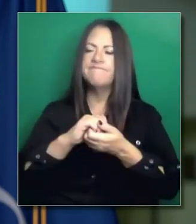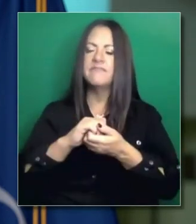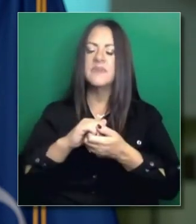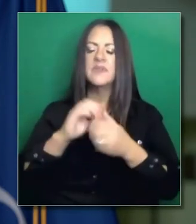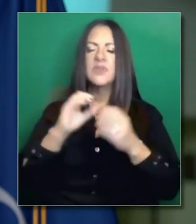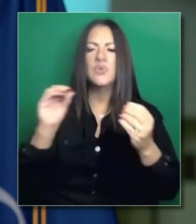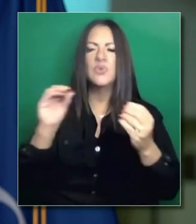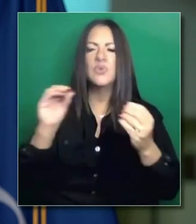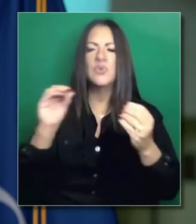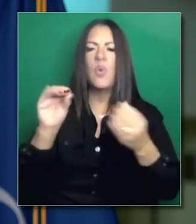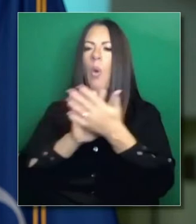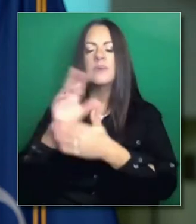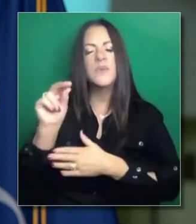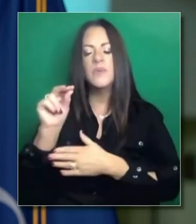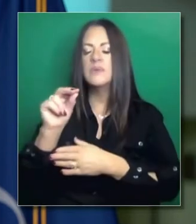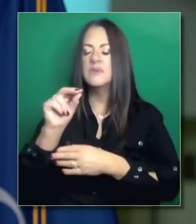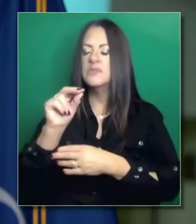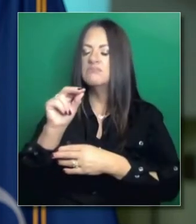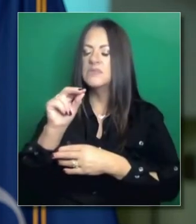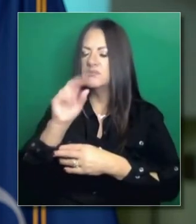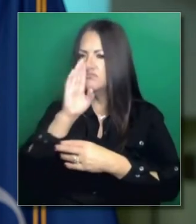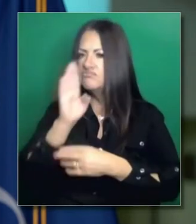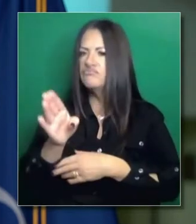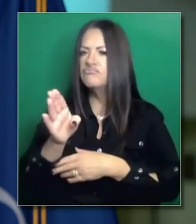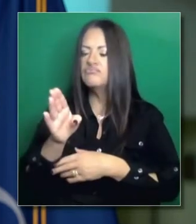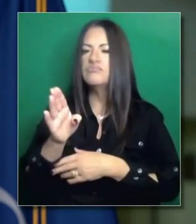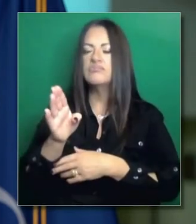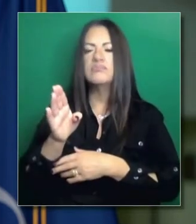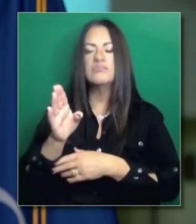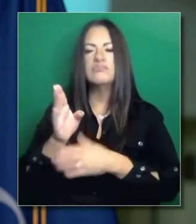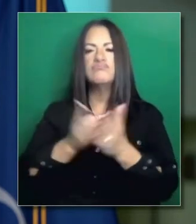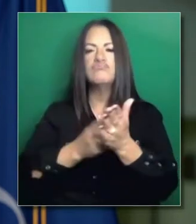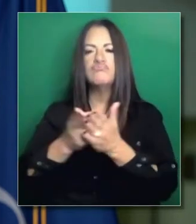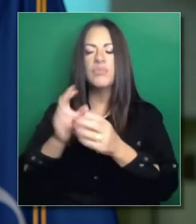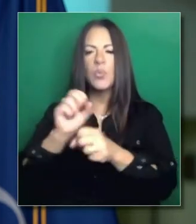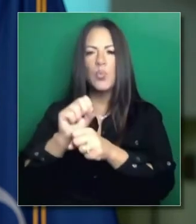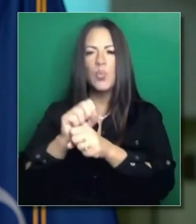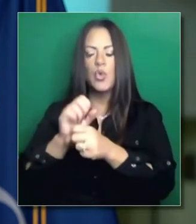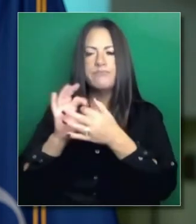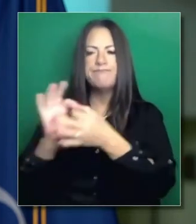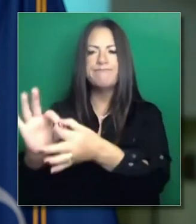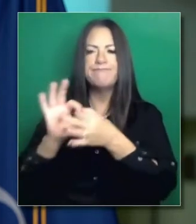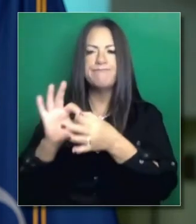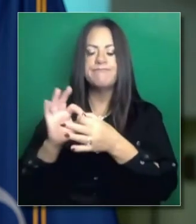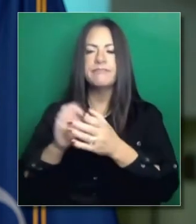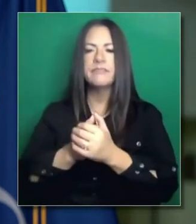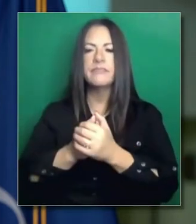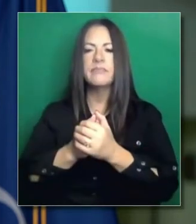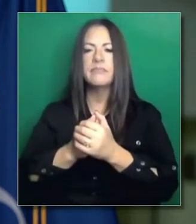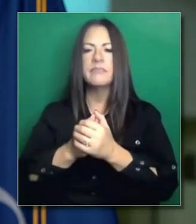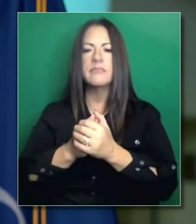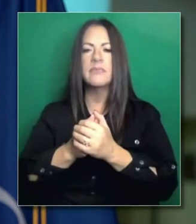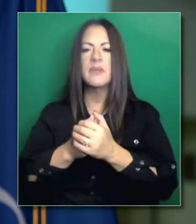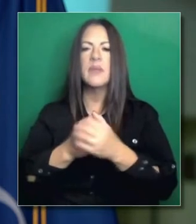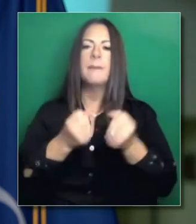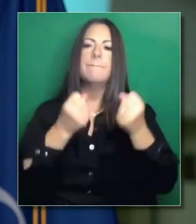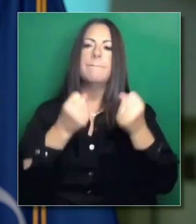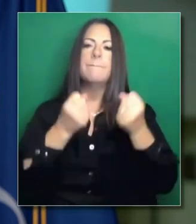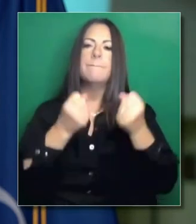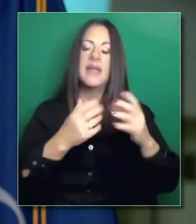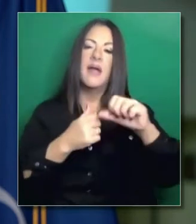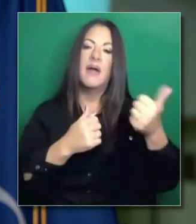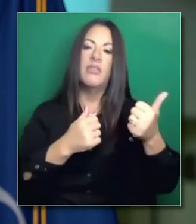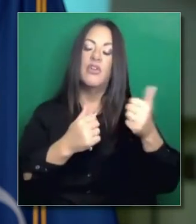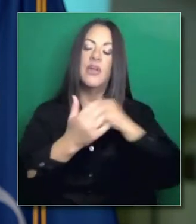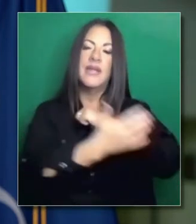ambigüedad. Y eso también es de gran impacto. Pero aquellos condados que se han alejado de centros de